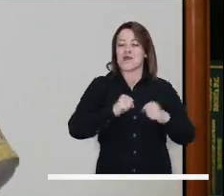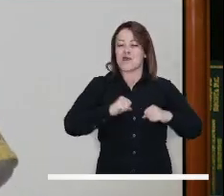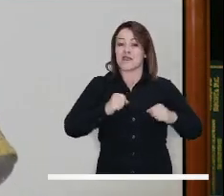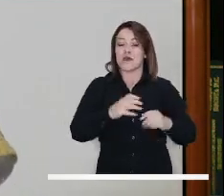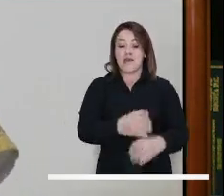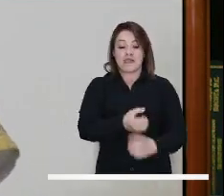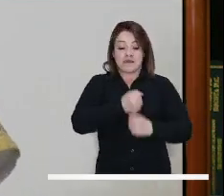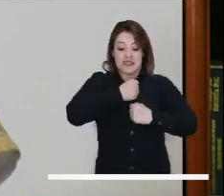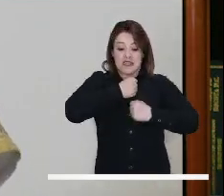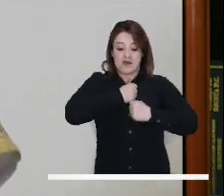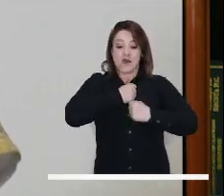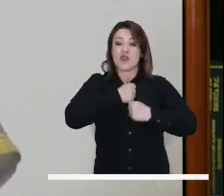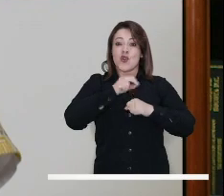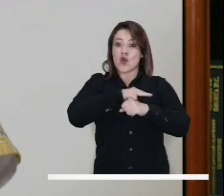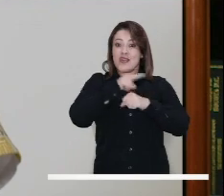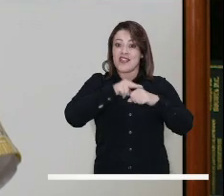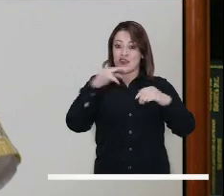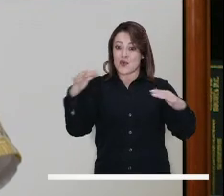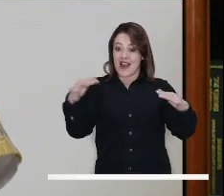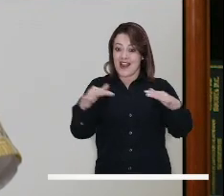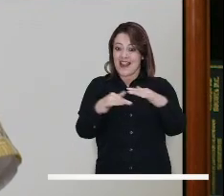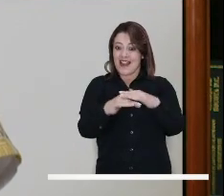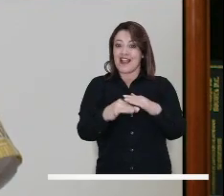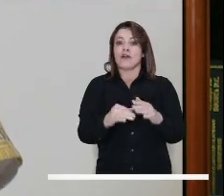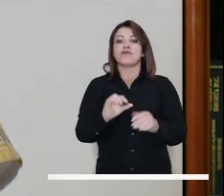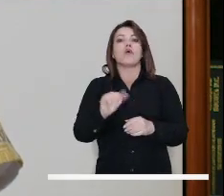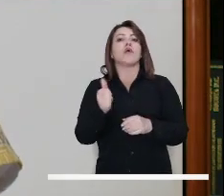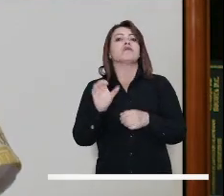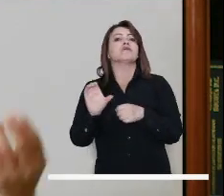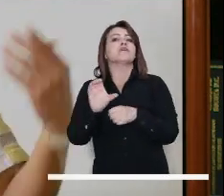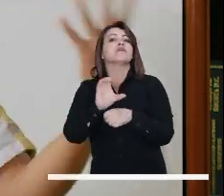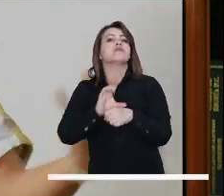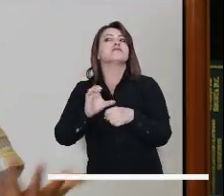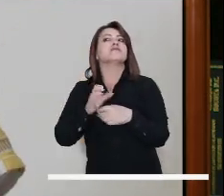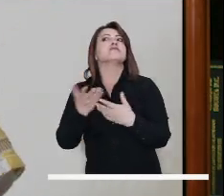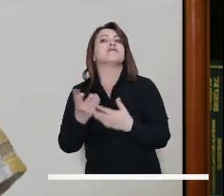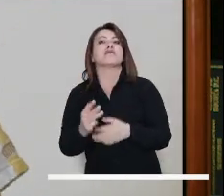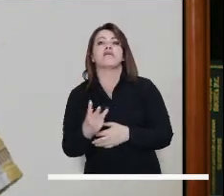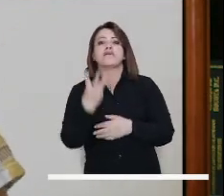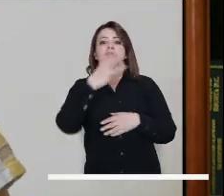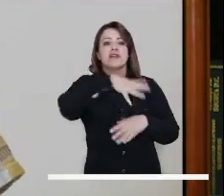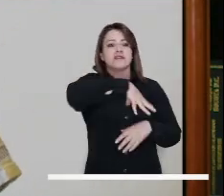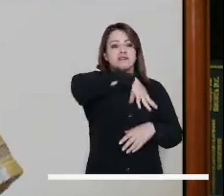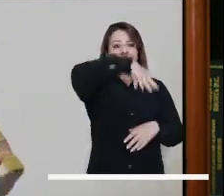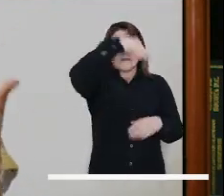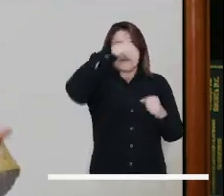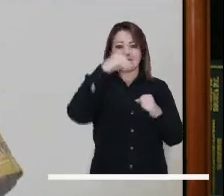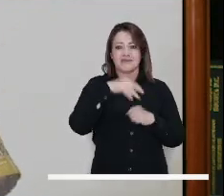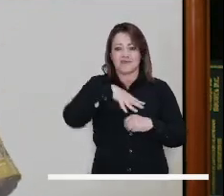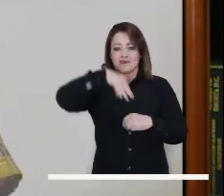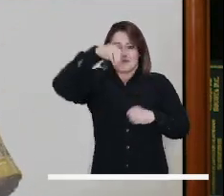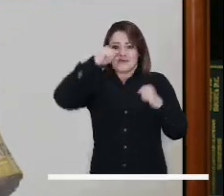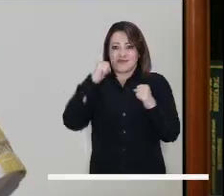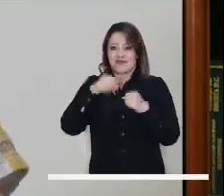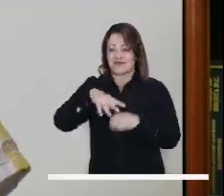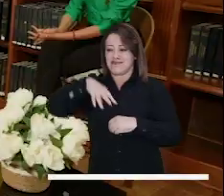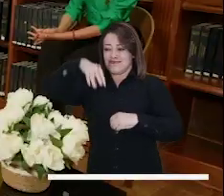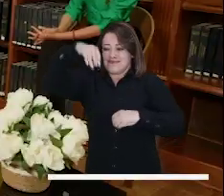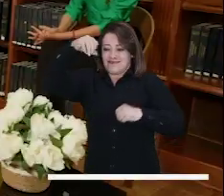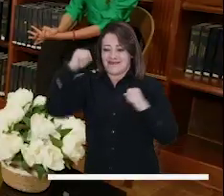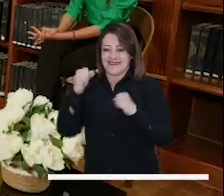el sentido del patrimonio natural, somos únicos. ¿Qué otra ciudad está en medio de tres páramos tan bellos? Solo nosotros.